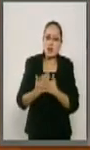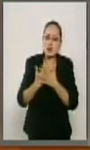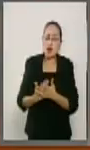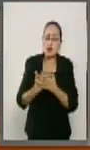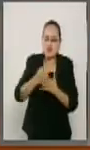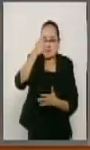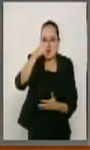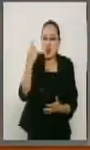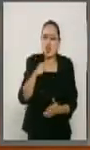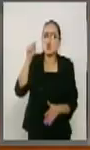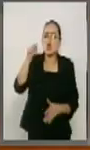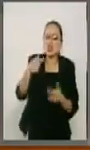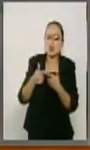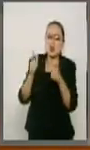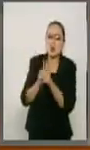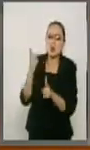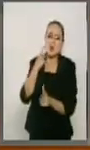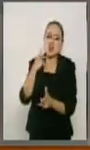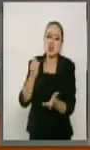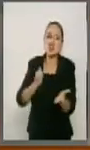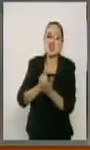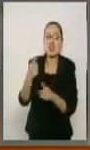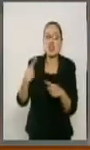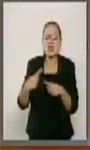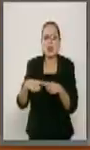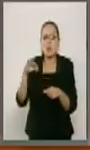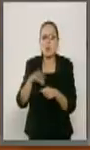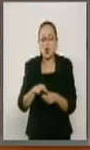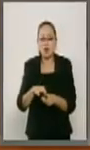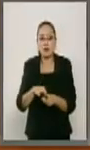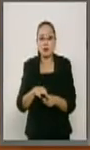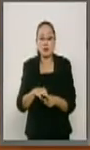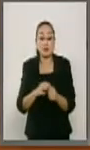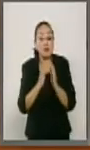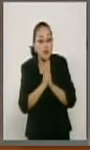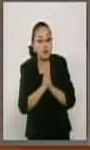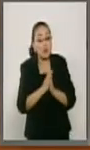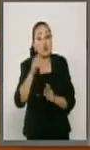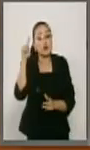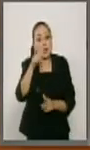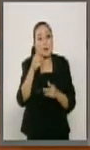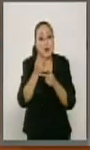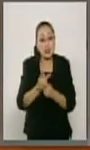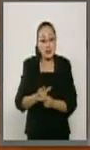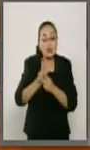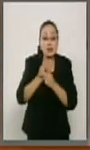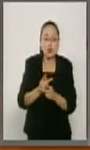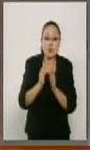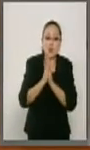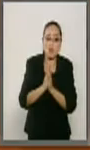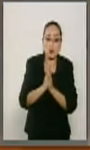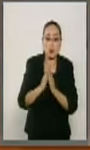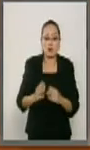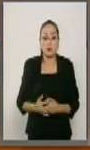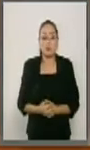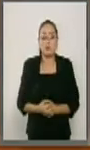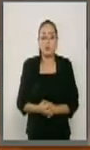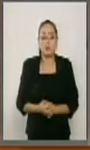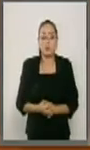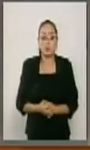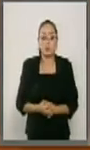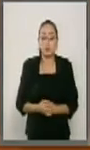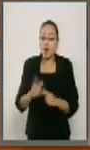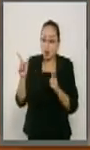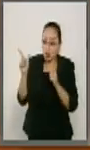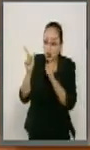parlamentarios, tomaran la decisión de por quién iban a votar. Así que le pido su tolerancia, senador Lozano. Concluya,